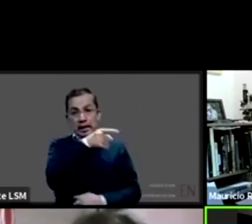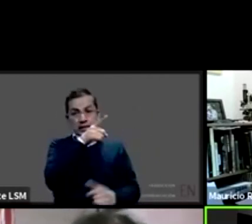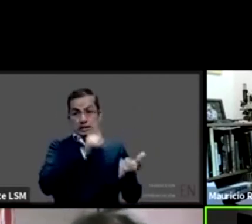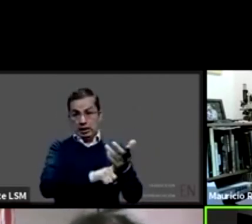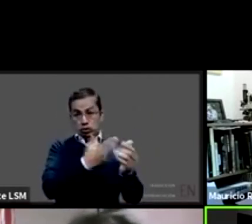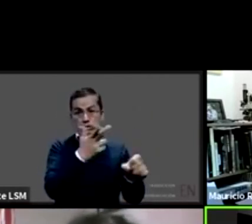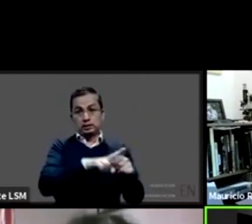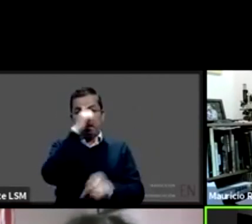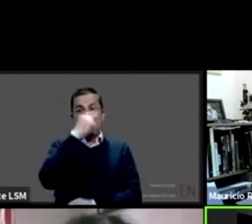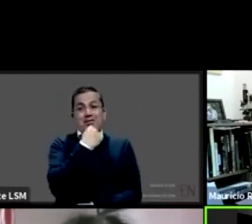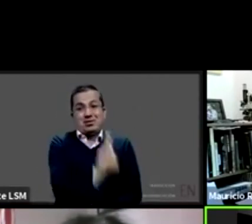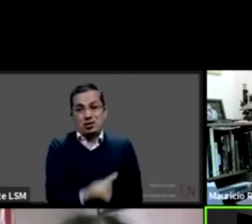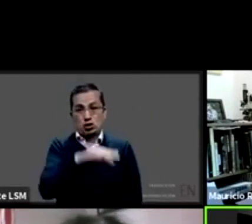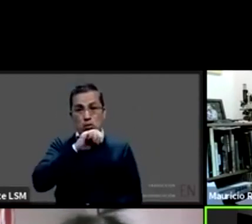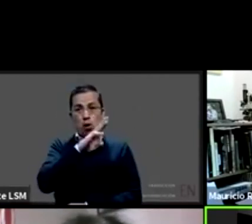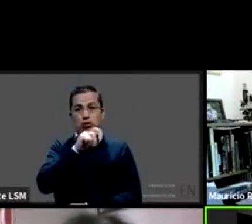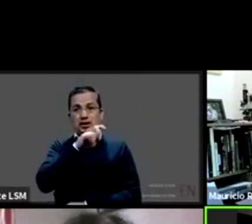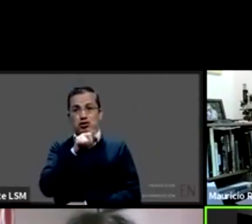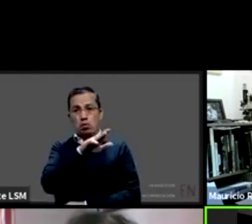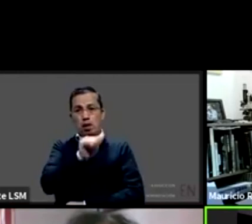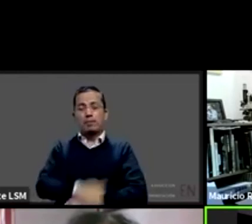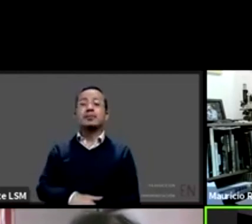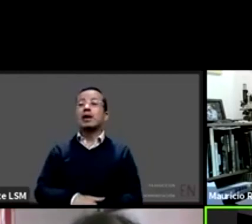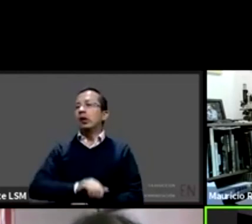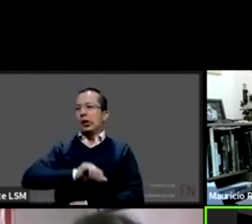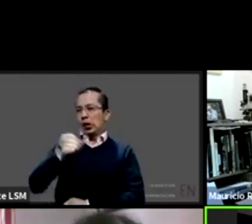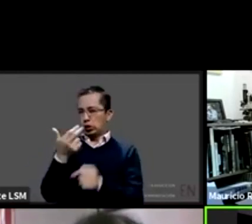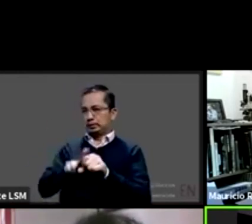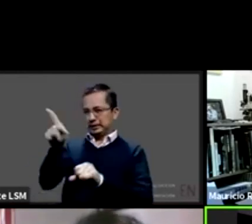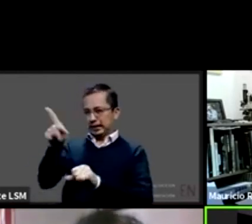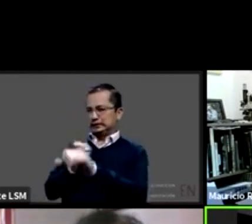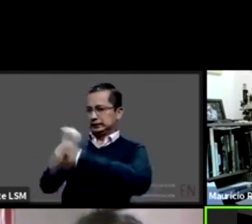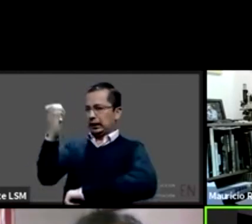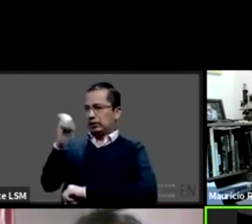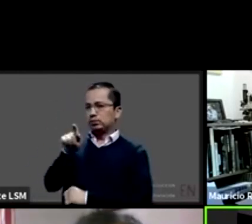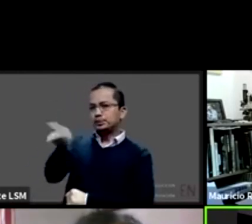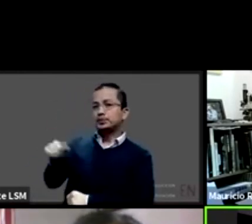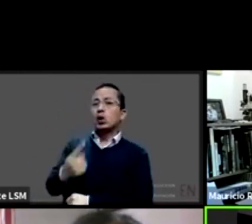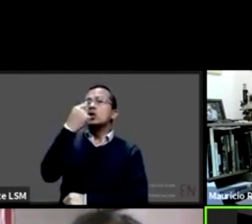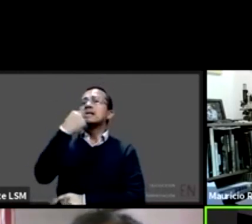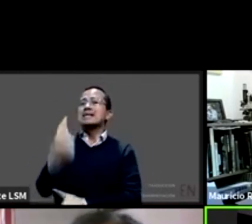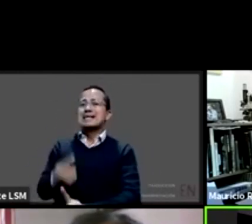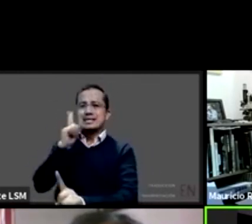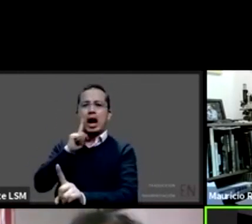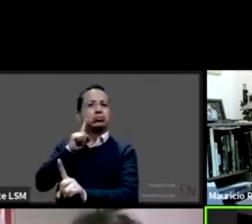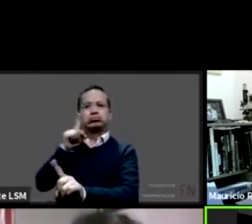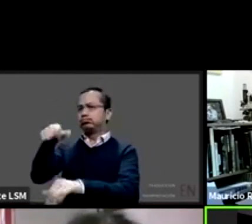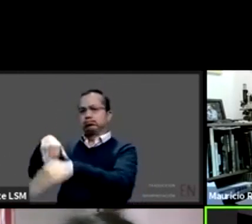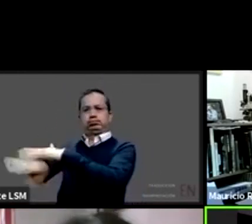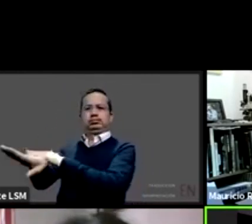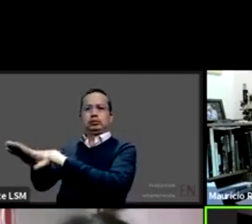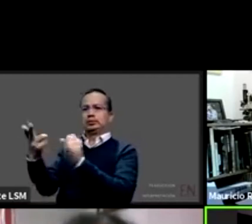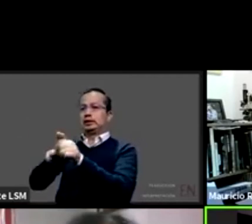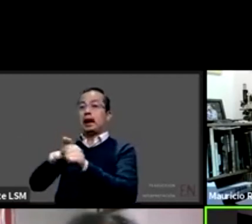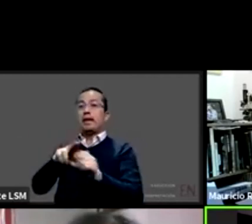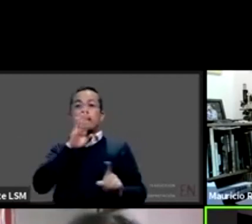y en provincia a la niña se le pasó se internó fue sin la madre y obviamente muchos de